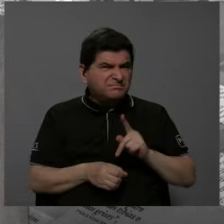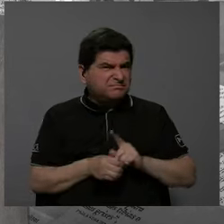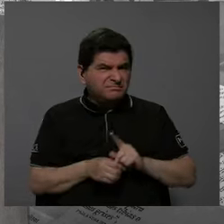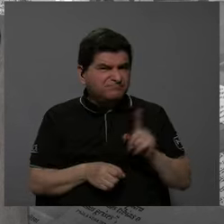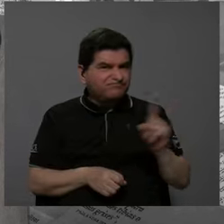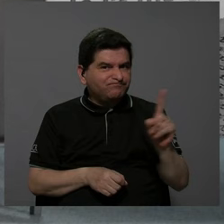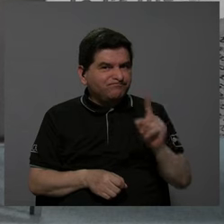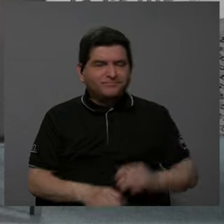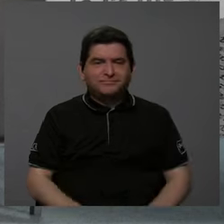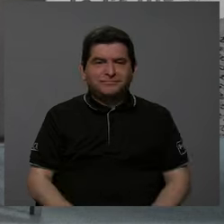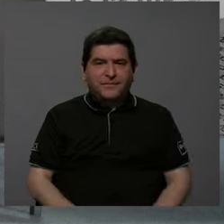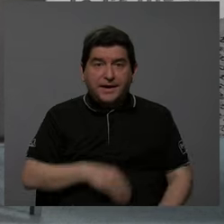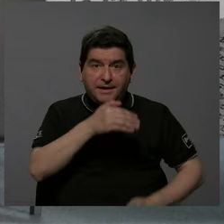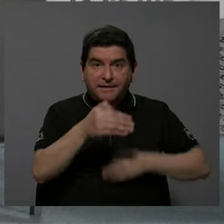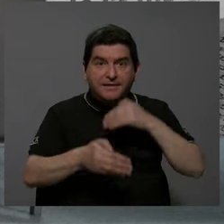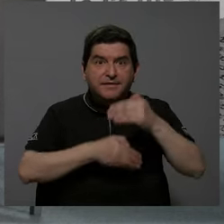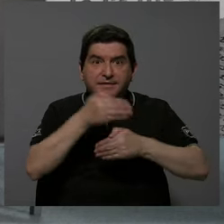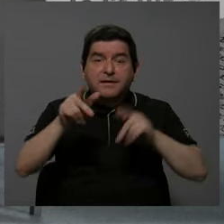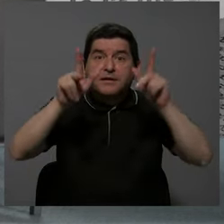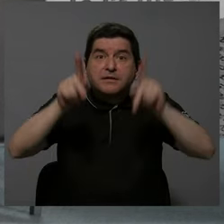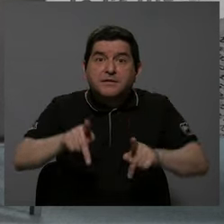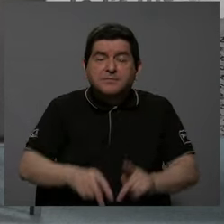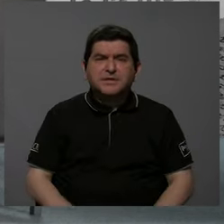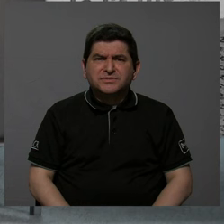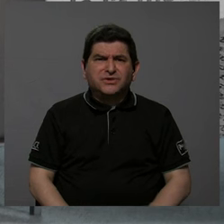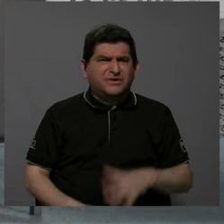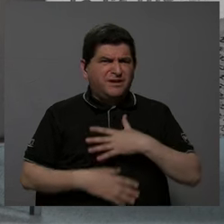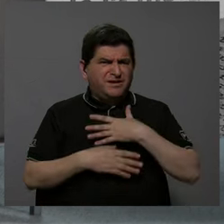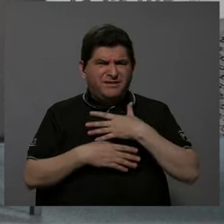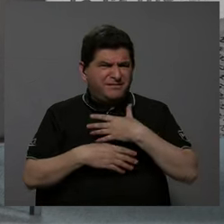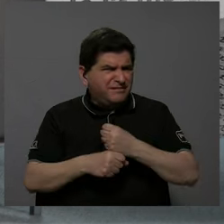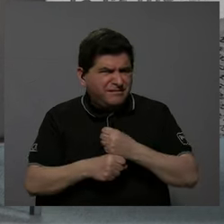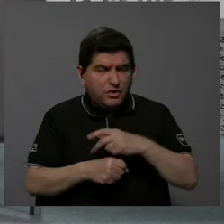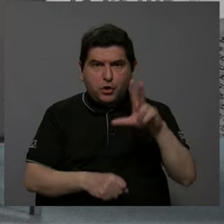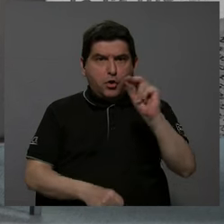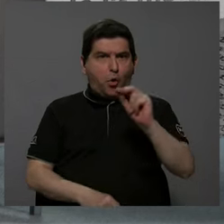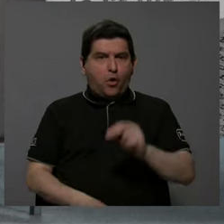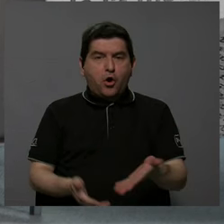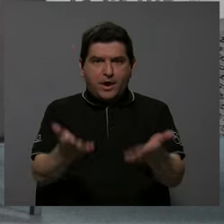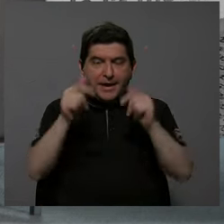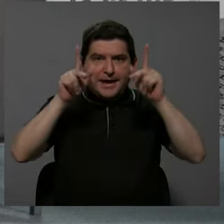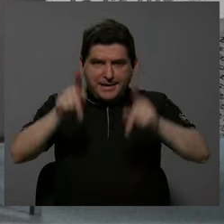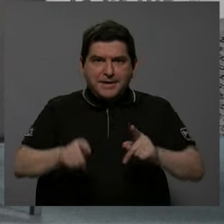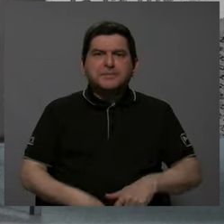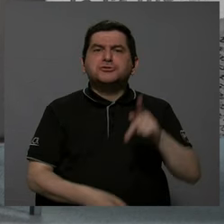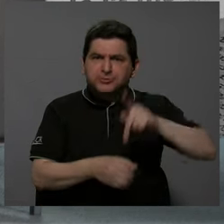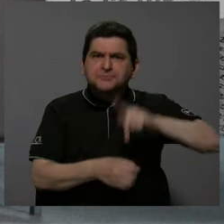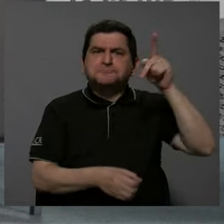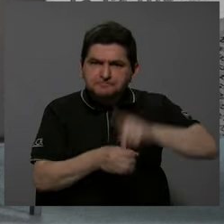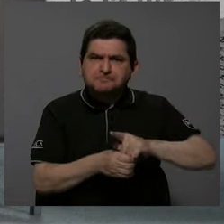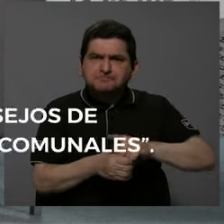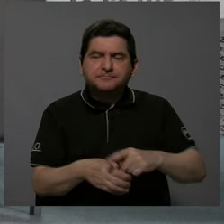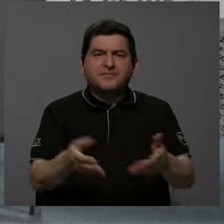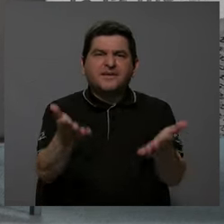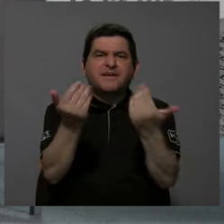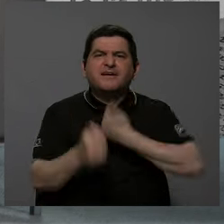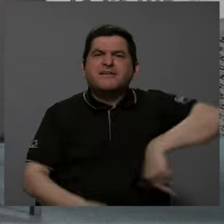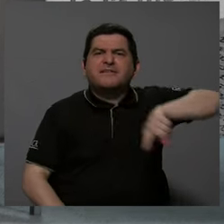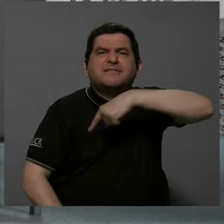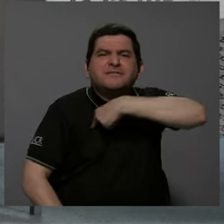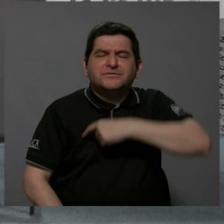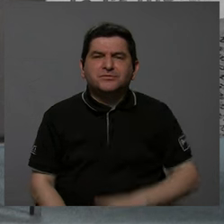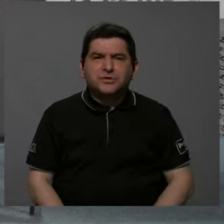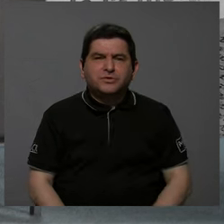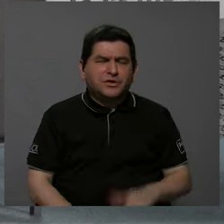nos involucrábamos. En este proceso la gente no debe tener desconfianza, porque lo que se quiere más bien es que la gente se involucre. Lo que queremos